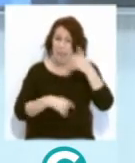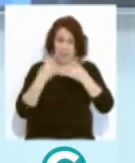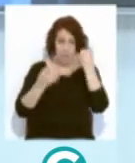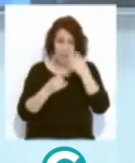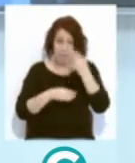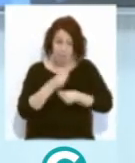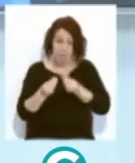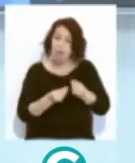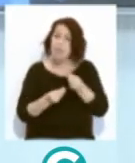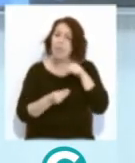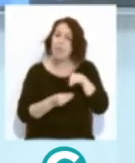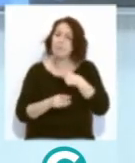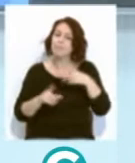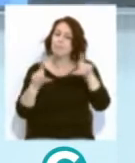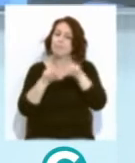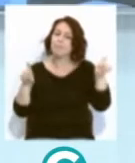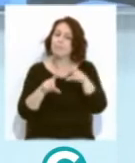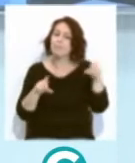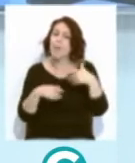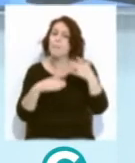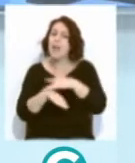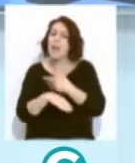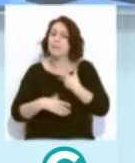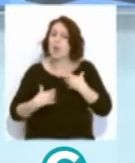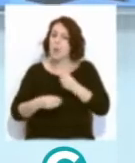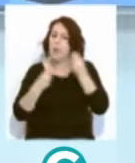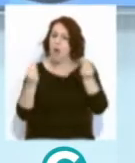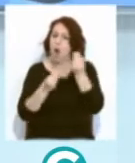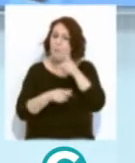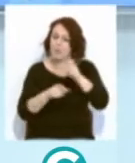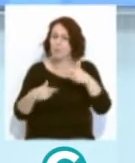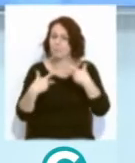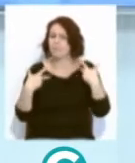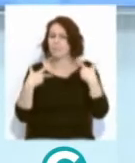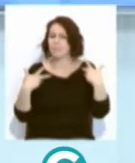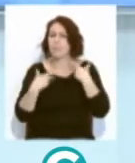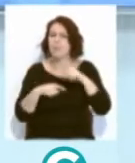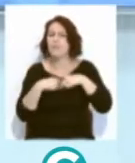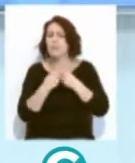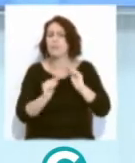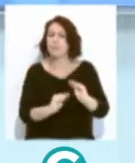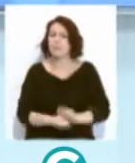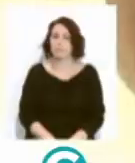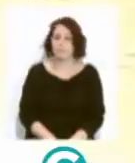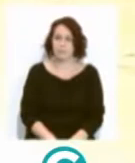que se llevan a cabo desde la entidad para mejorar la salud de las personas que la sufren y sus familiares.